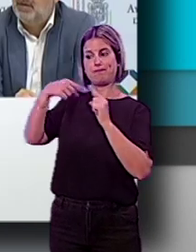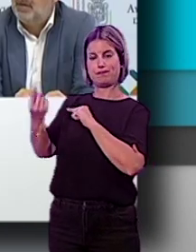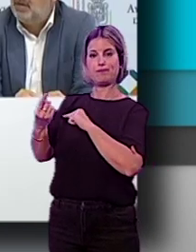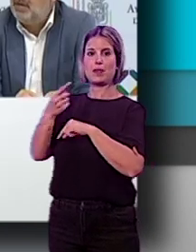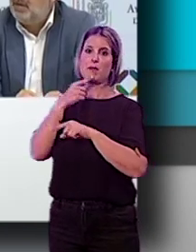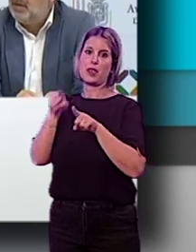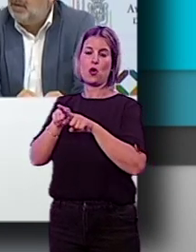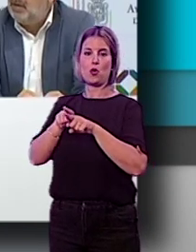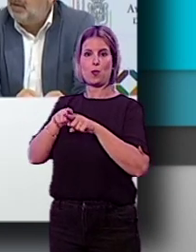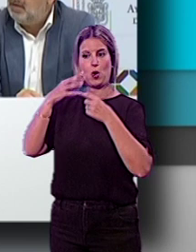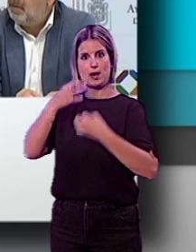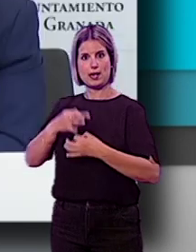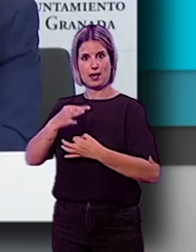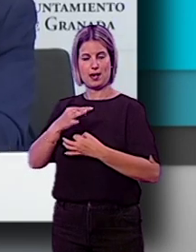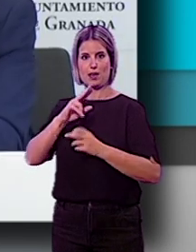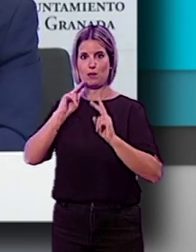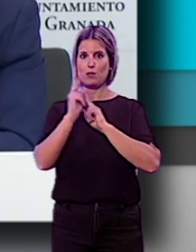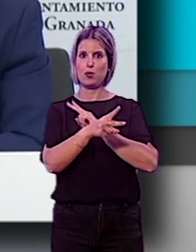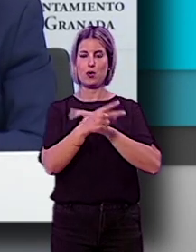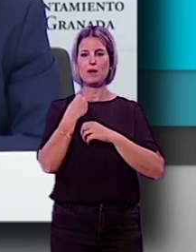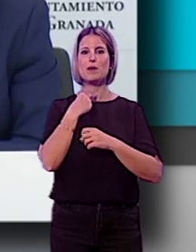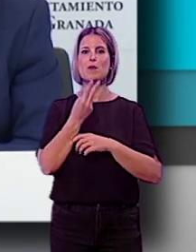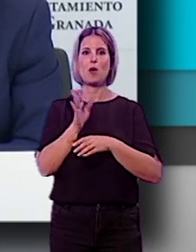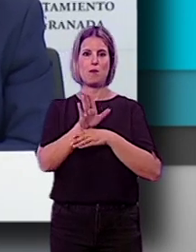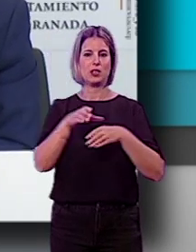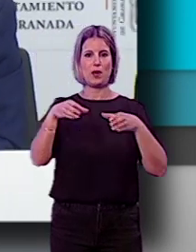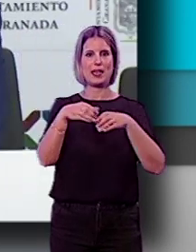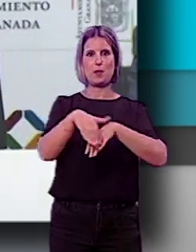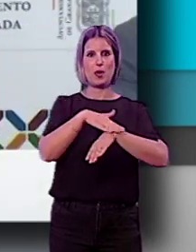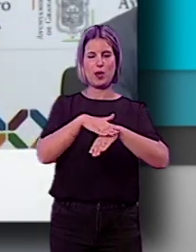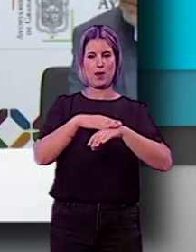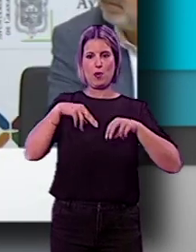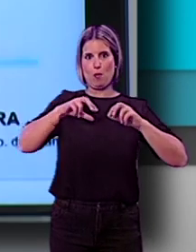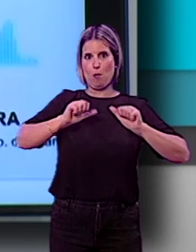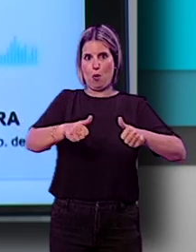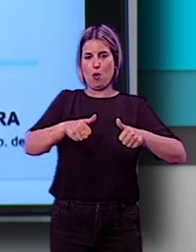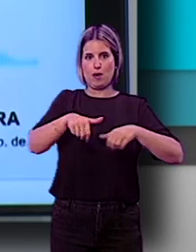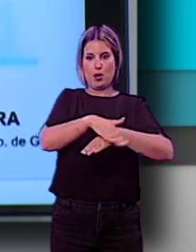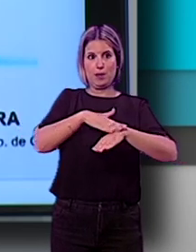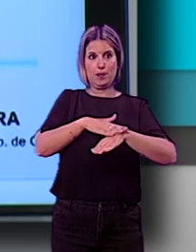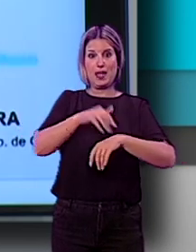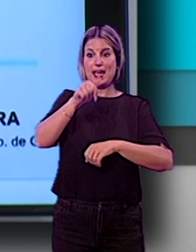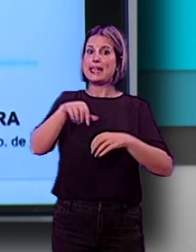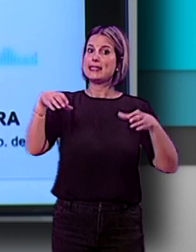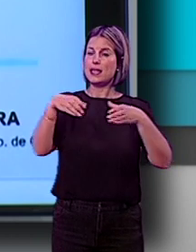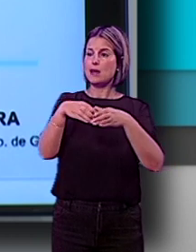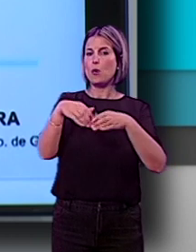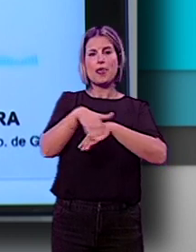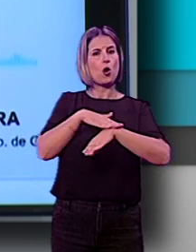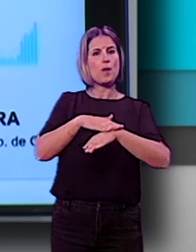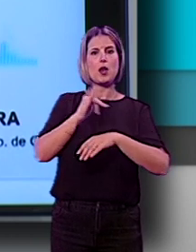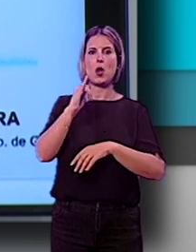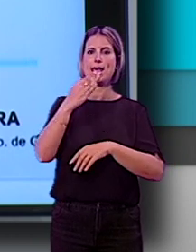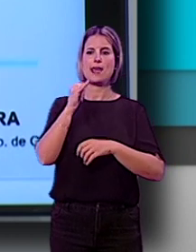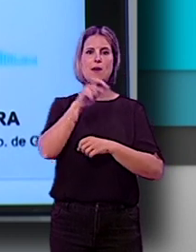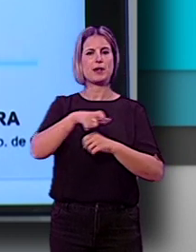indicado como realidad irrebatible lo declarado por el portavoz del equipo de gobierno al inicio del mandato. Este equipo de gobierno no le sube el IBI